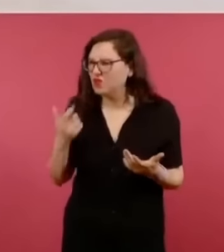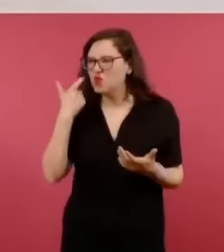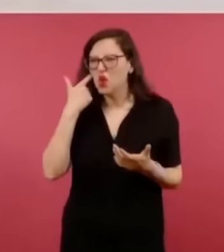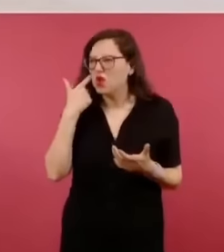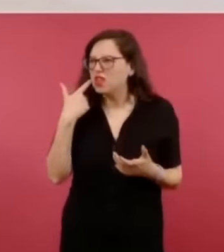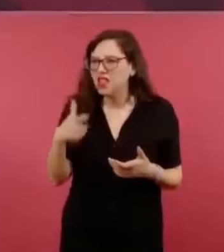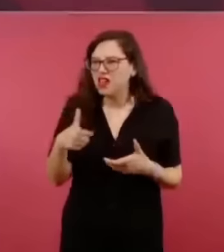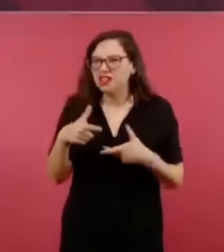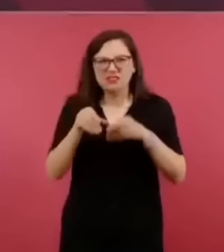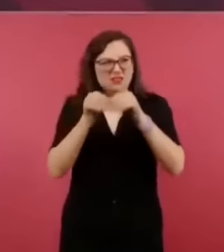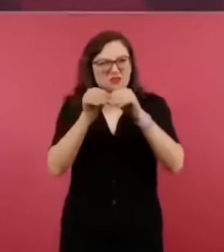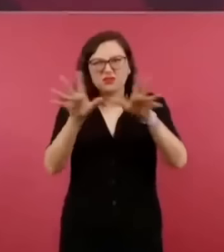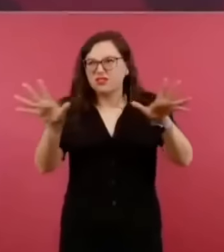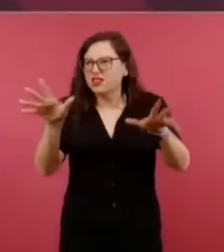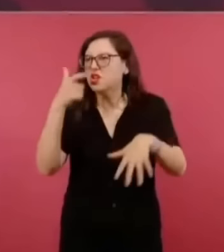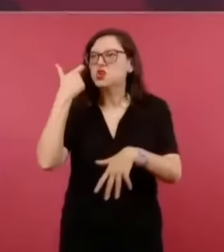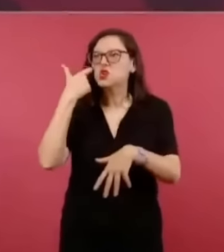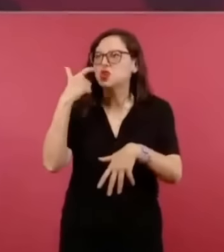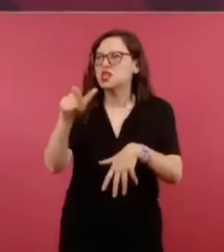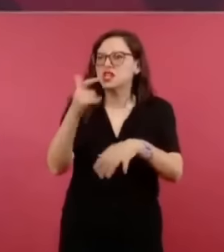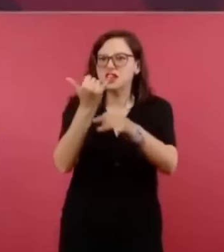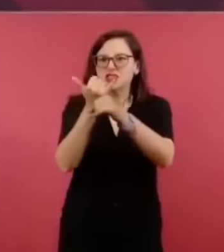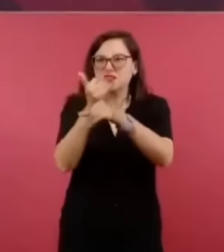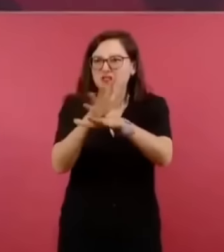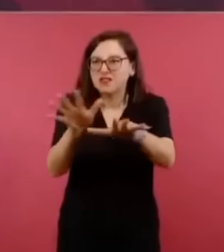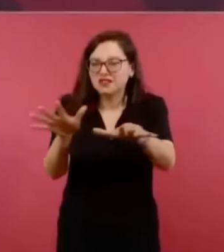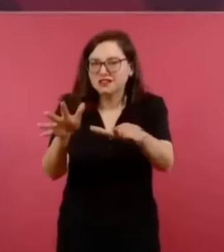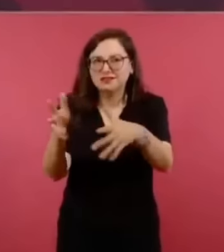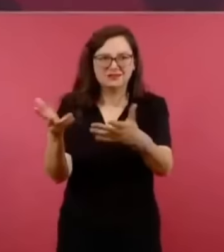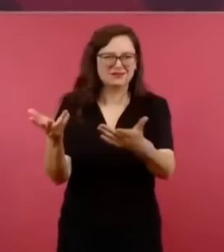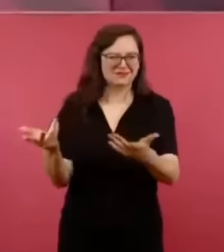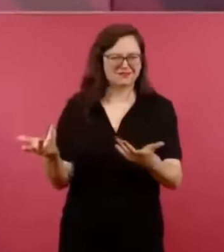simulación, la hipocresía,